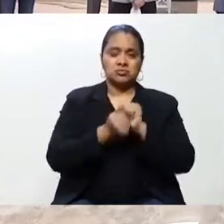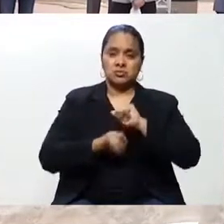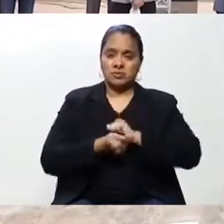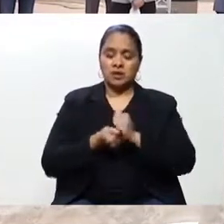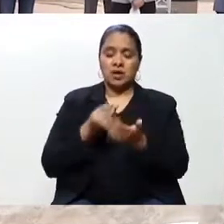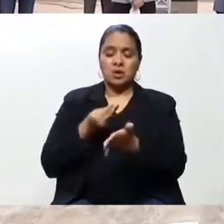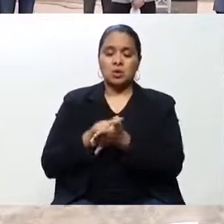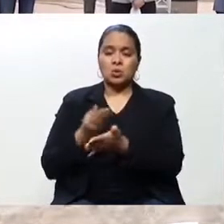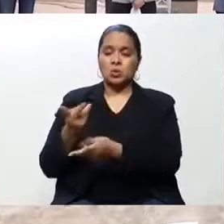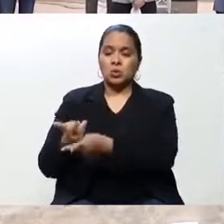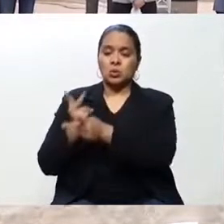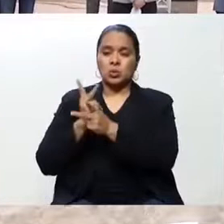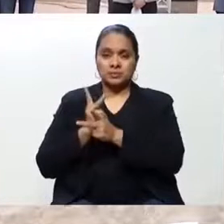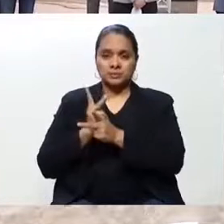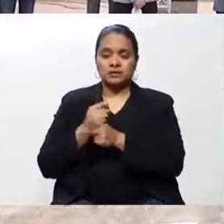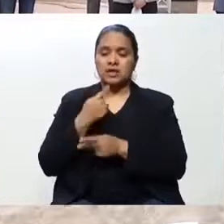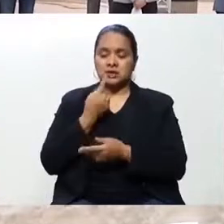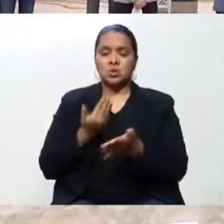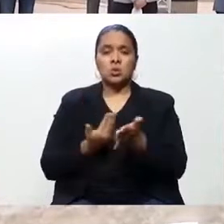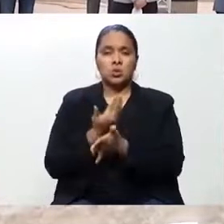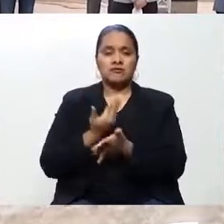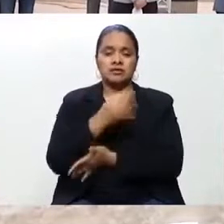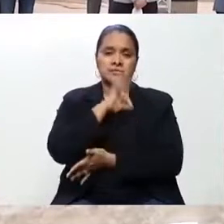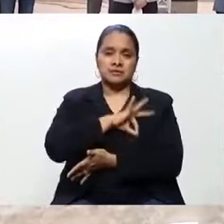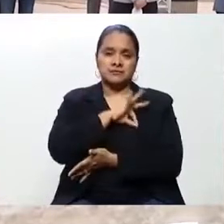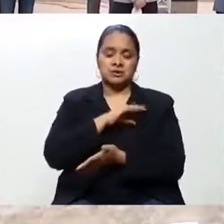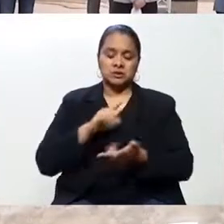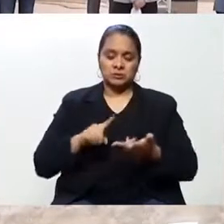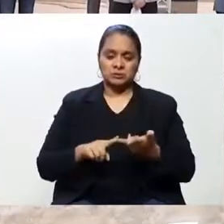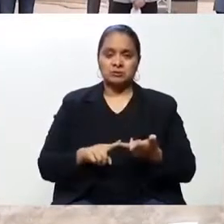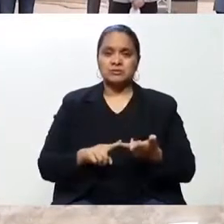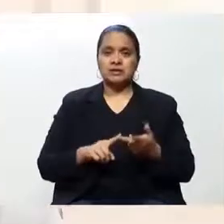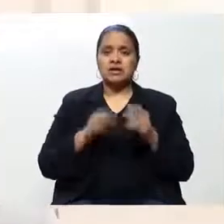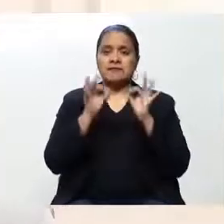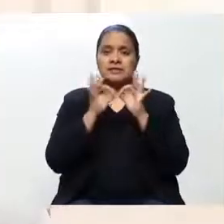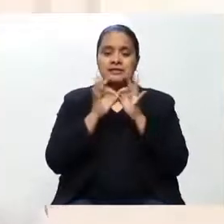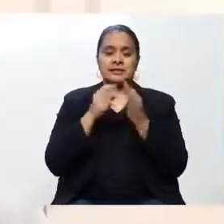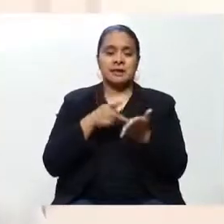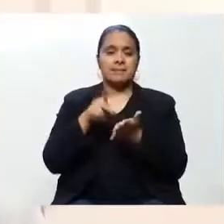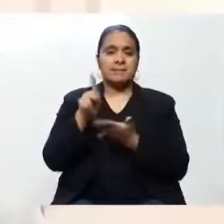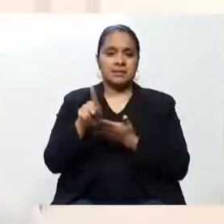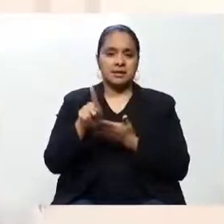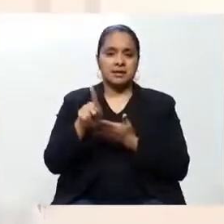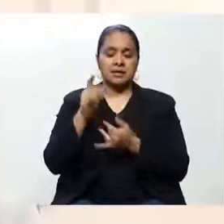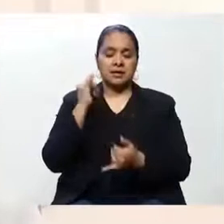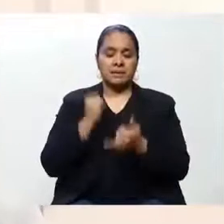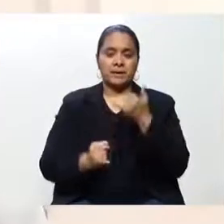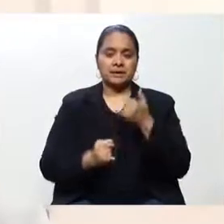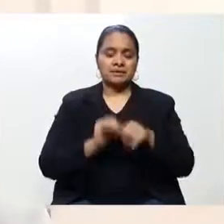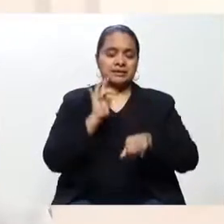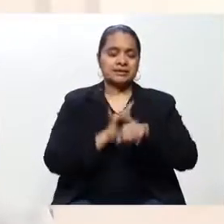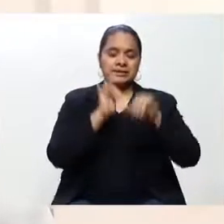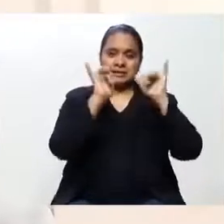pueden también acogerse a este beneficio. Fecha de pago Al terminar el toque de queda